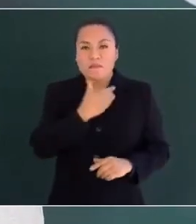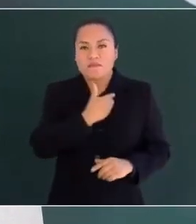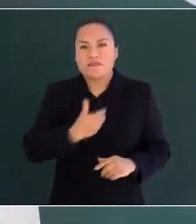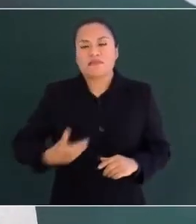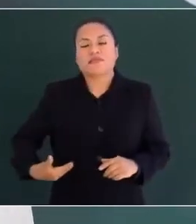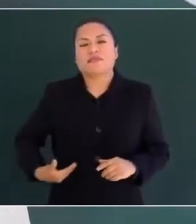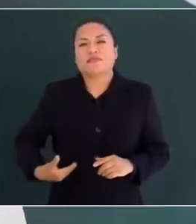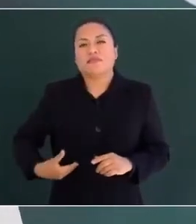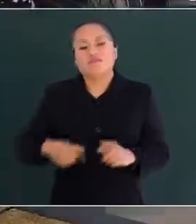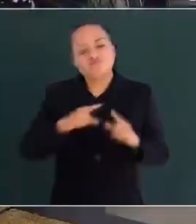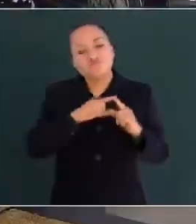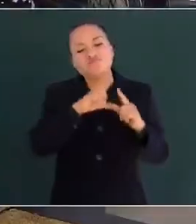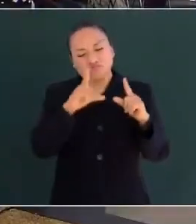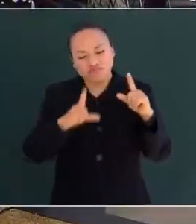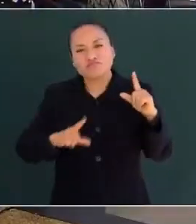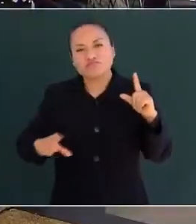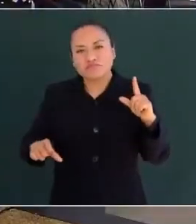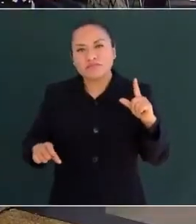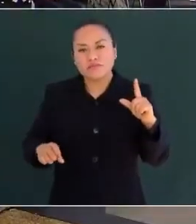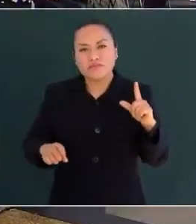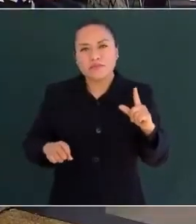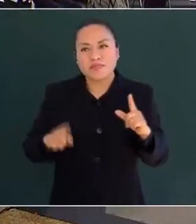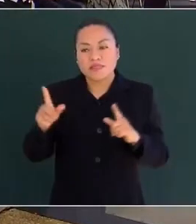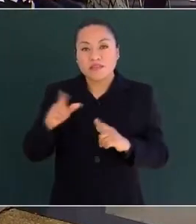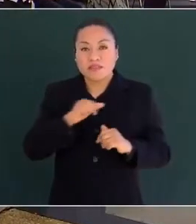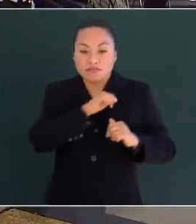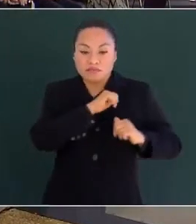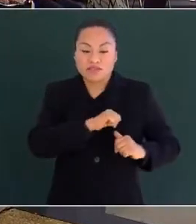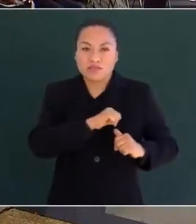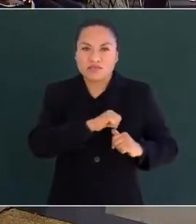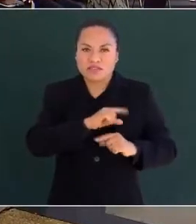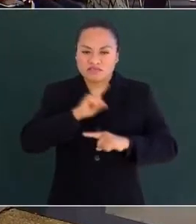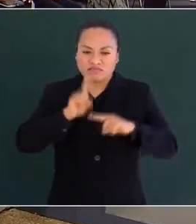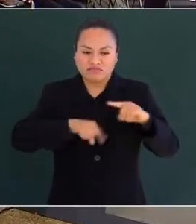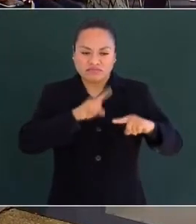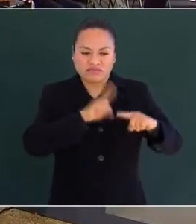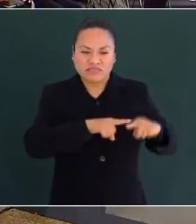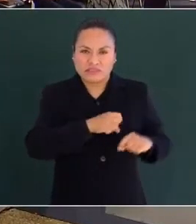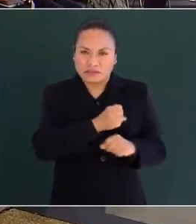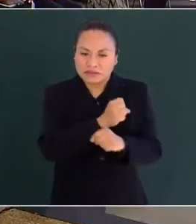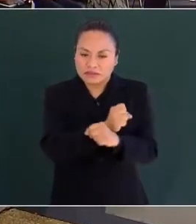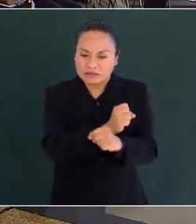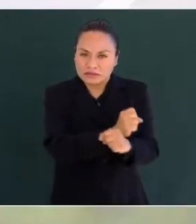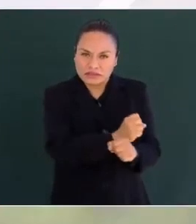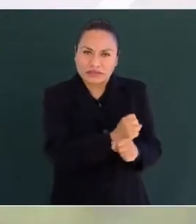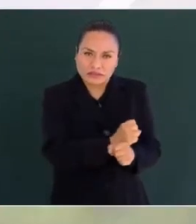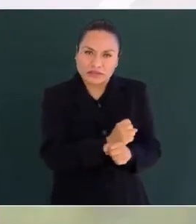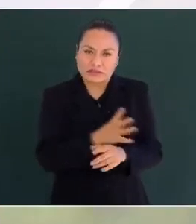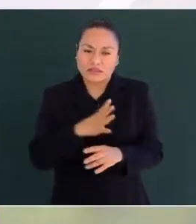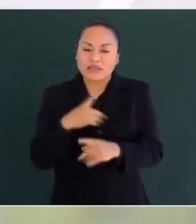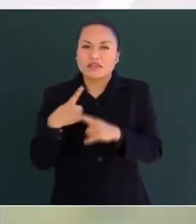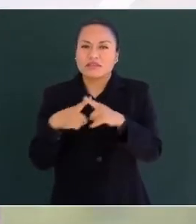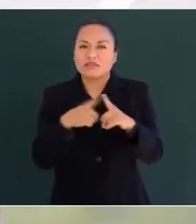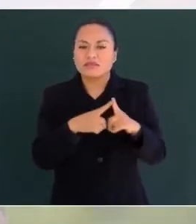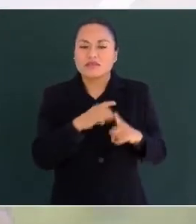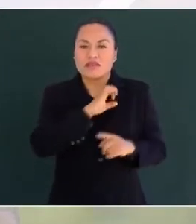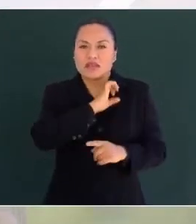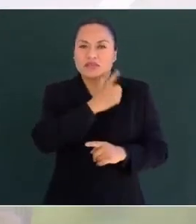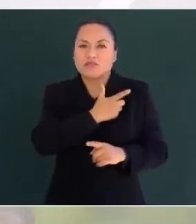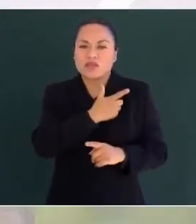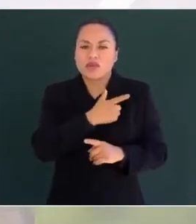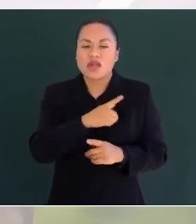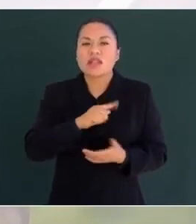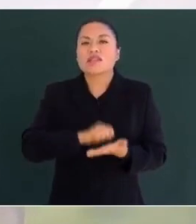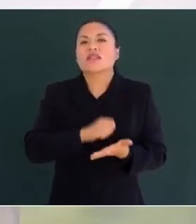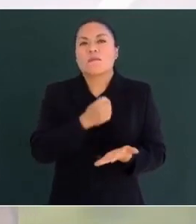de la República, desde cuyo cargo abolió la esclavitud y derrotó la invasión española en Tampico.